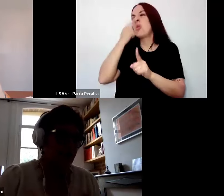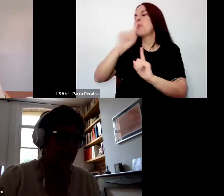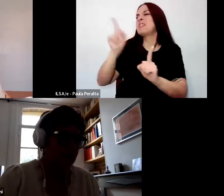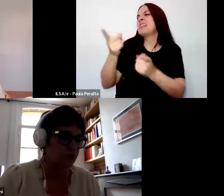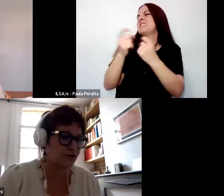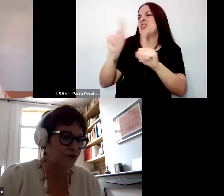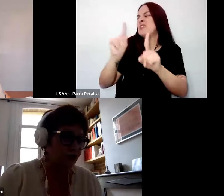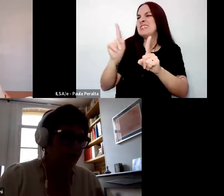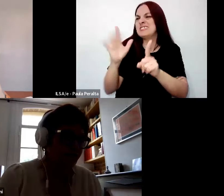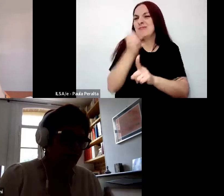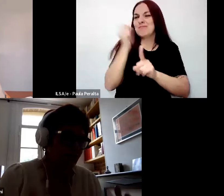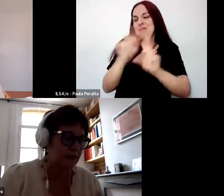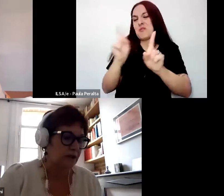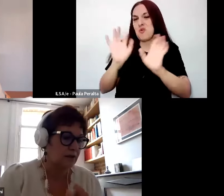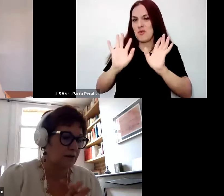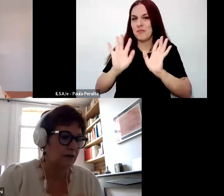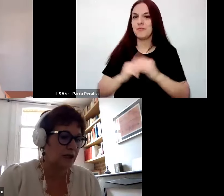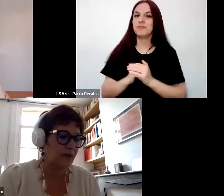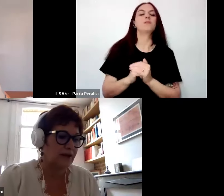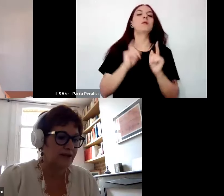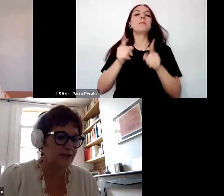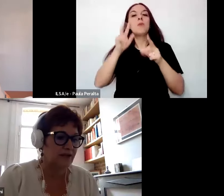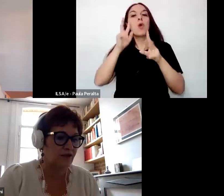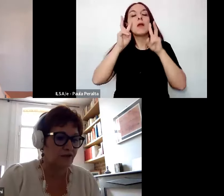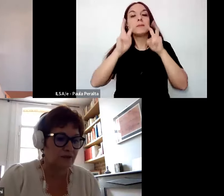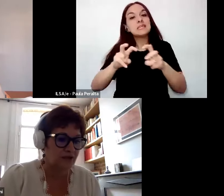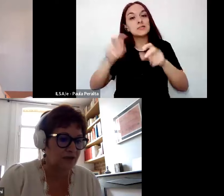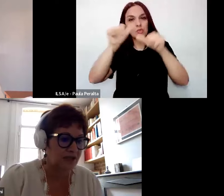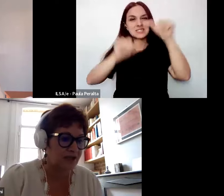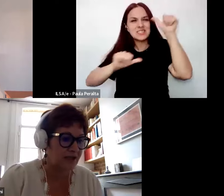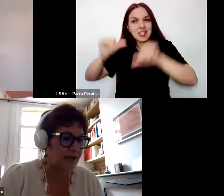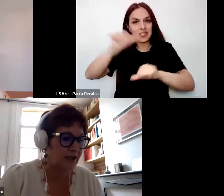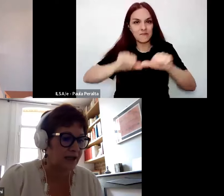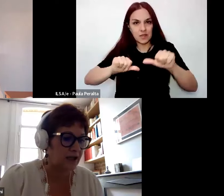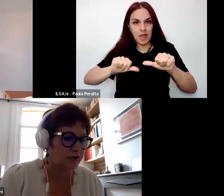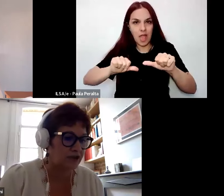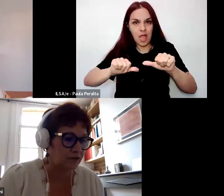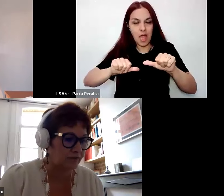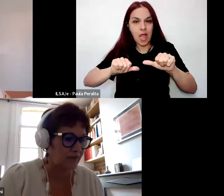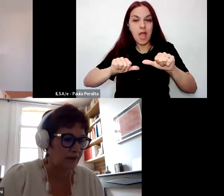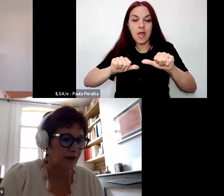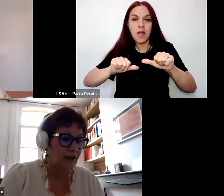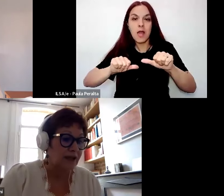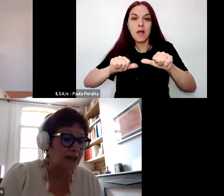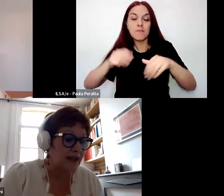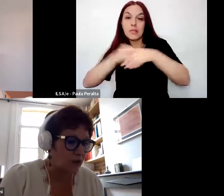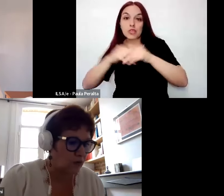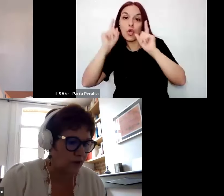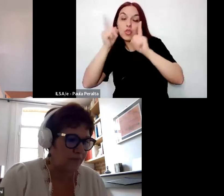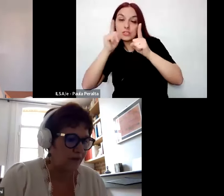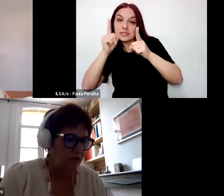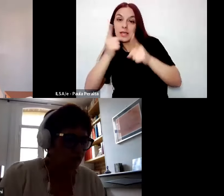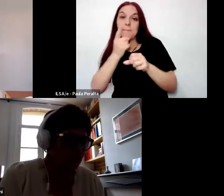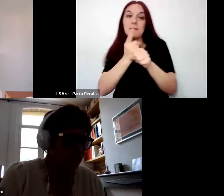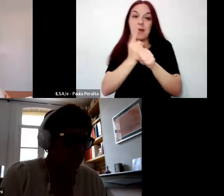la investigación científica, tanto por los docentes en formación inicial como